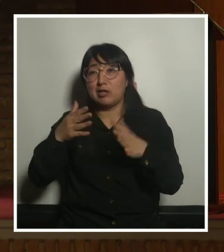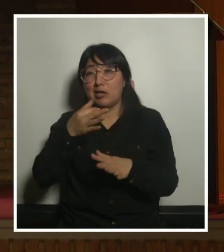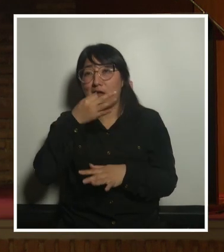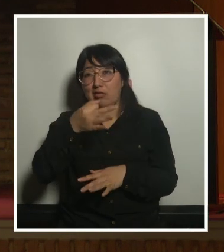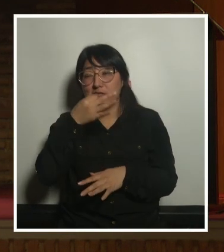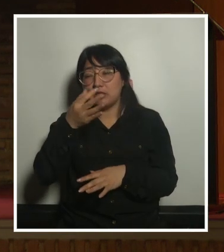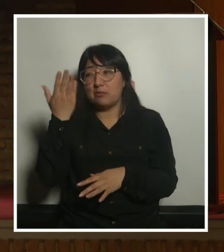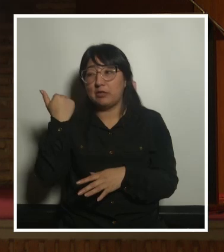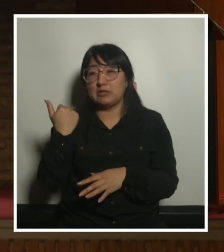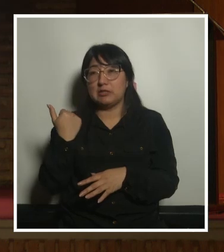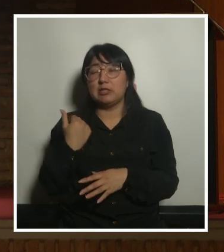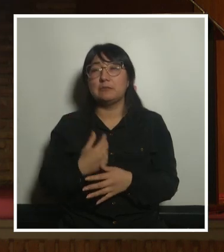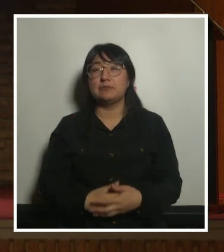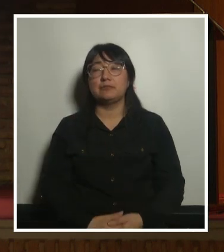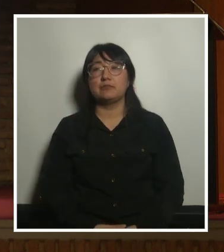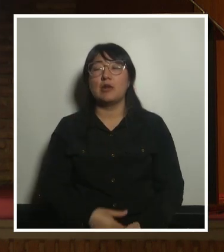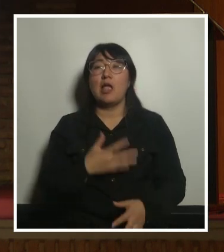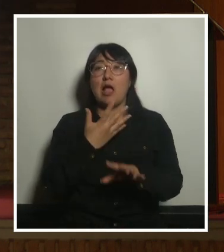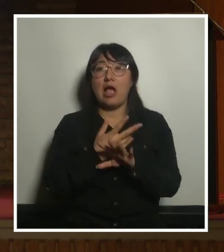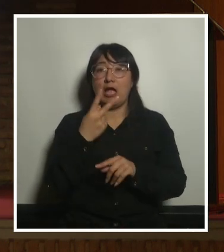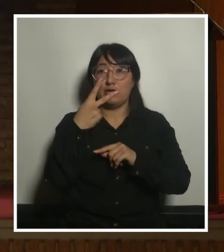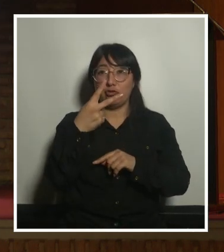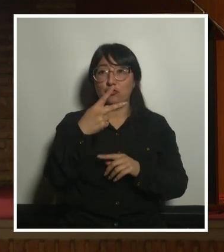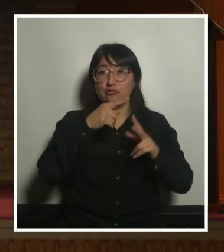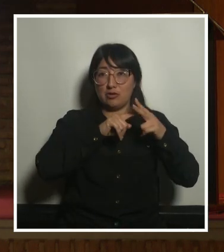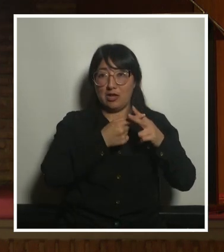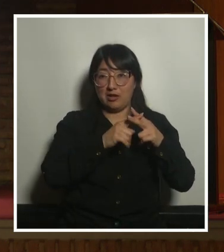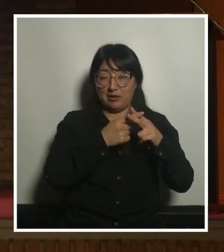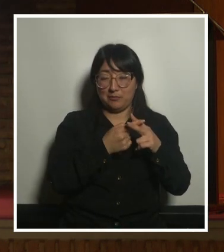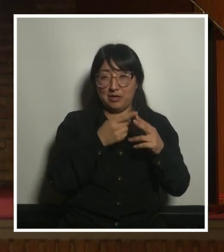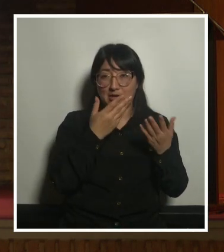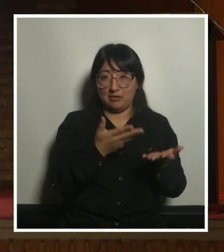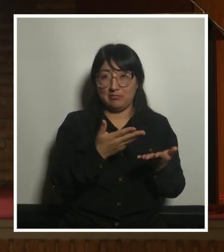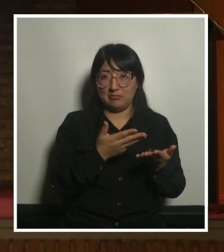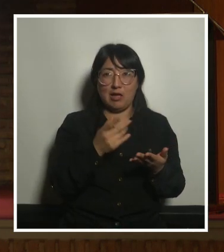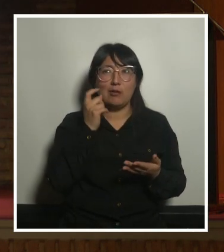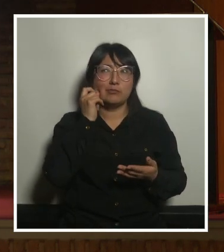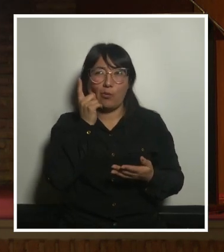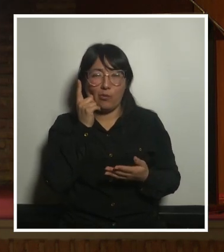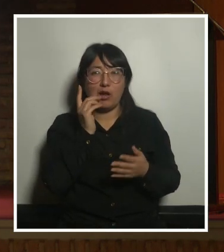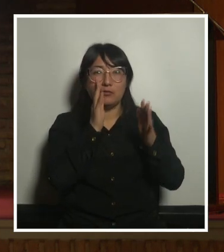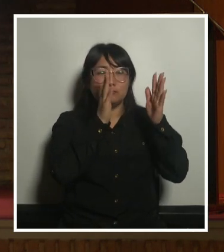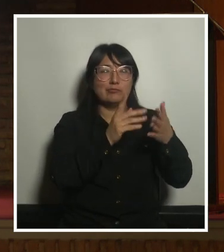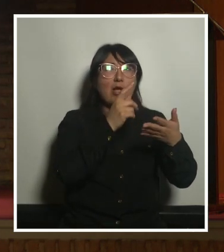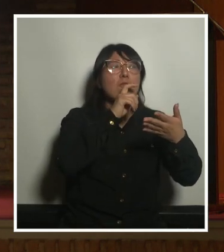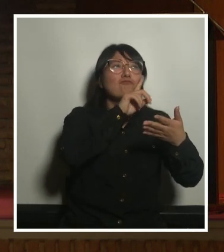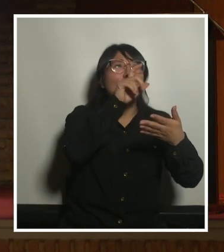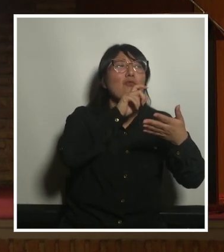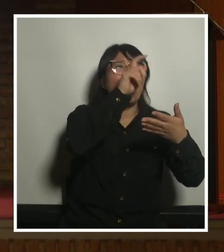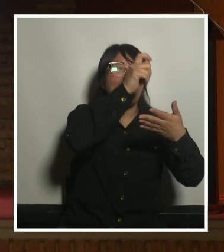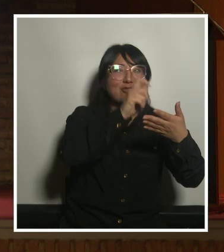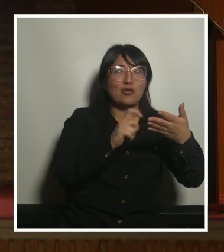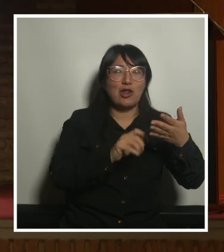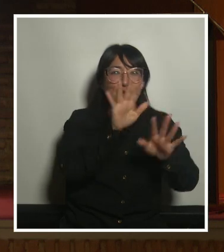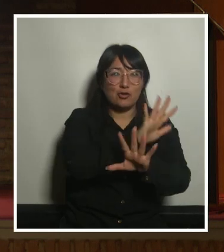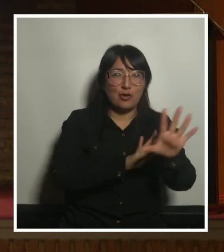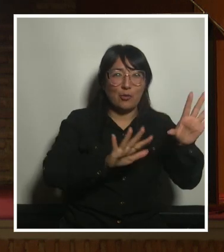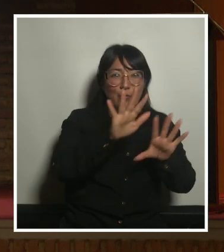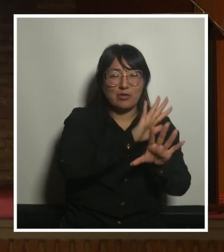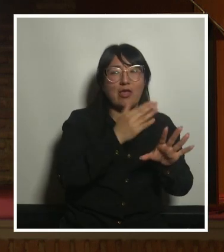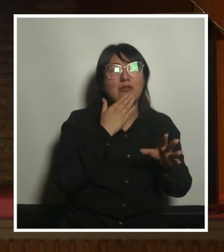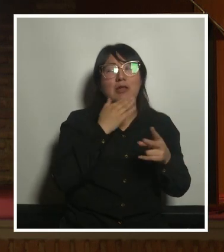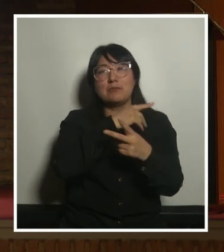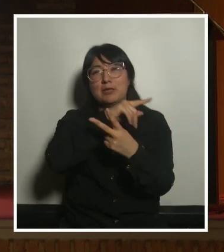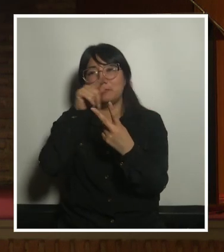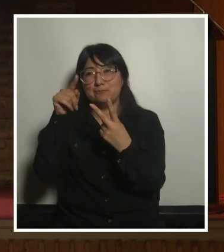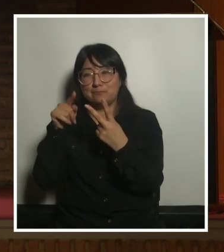tiene dos herramientas esta metodología que es el cuestionario de cuidados urbanos y los indicadores